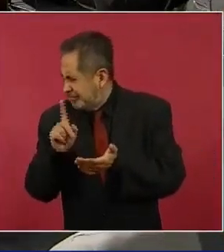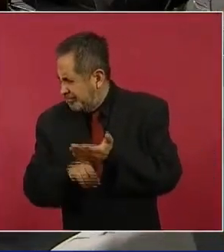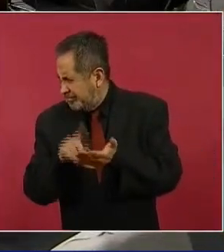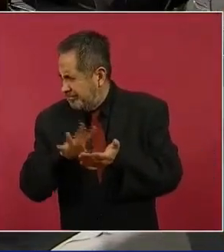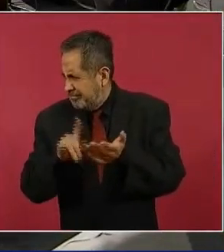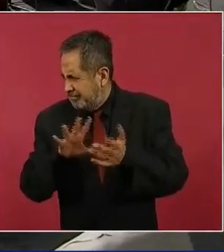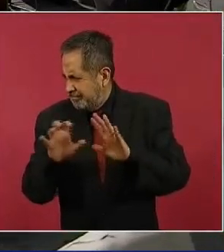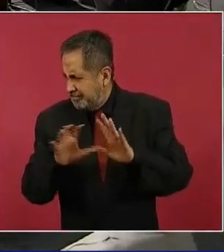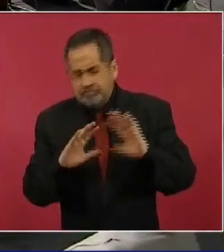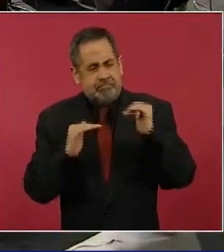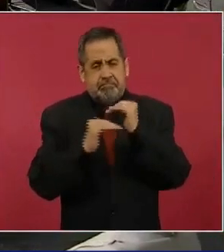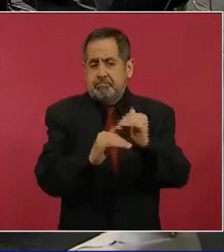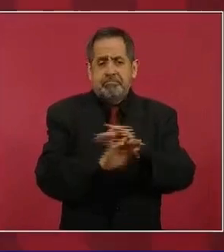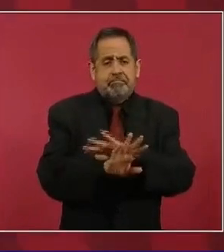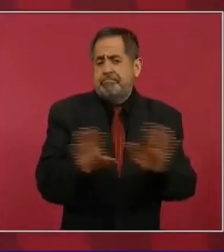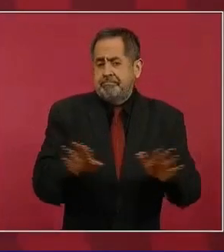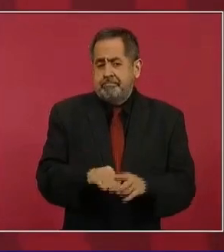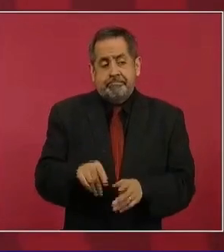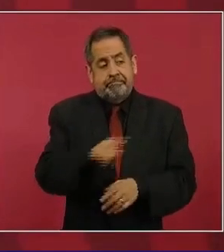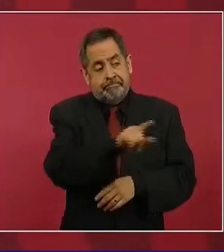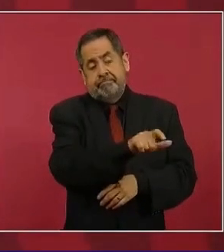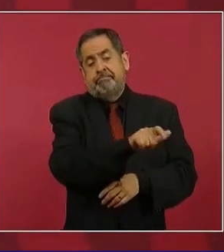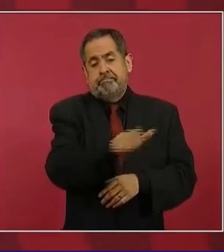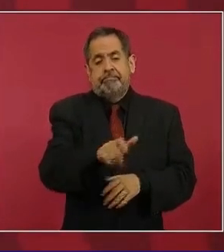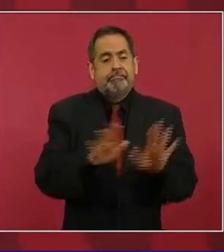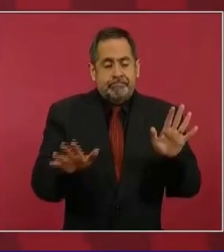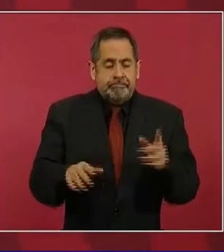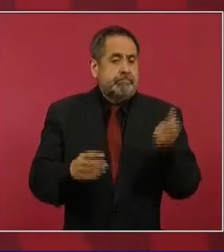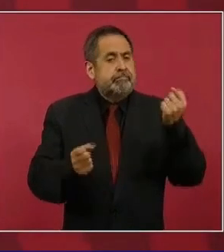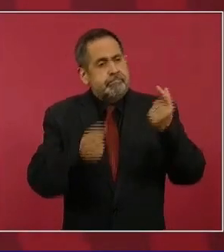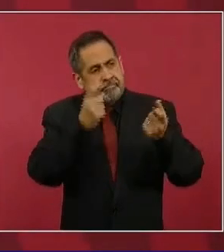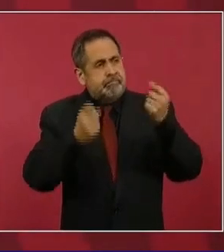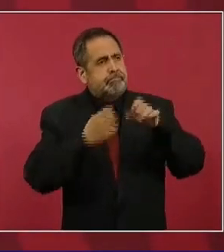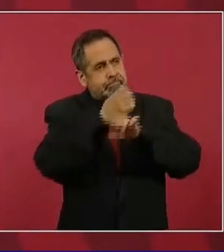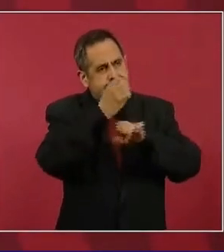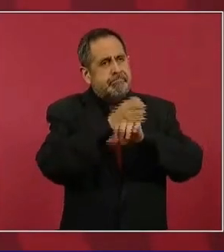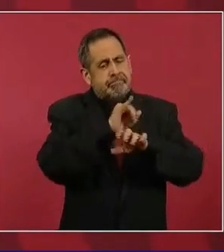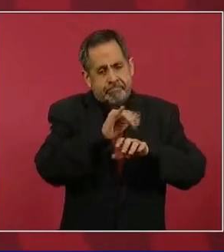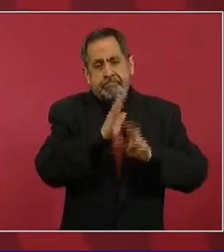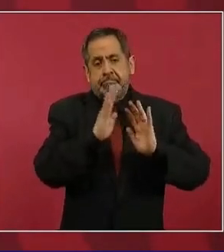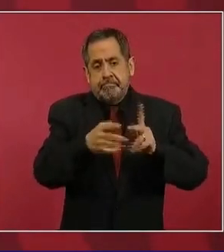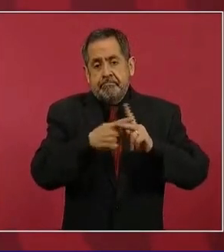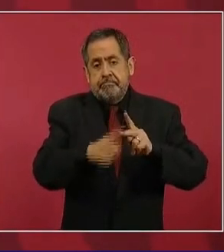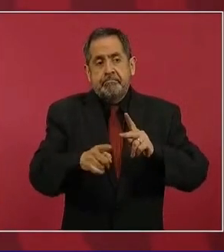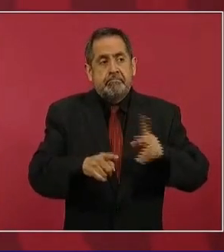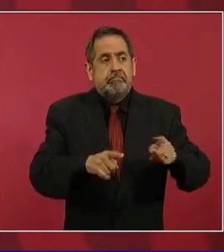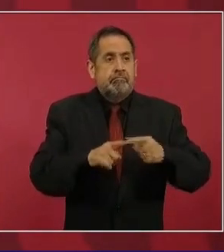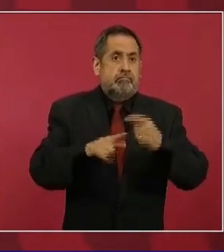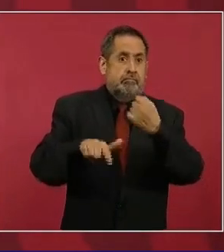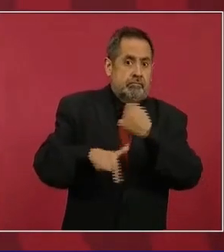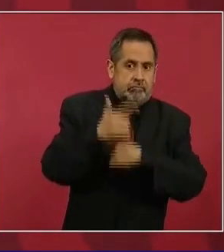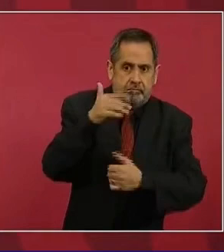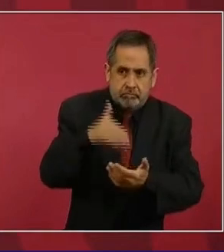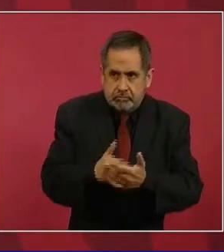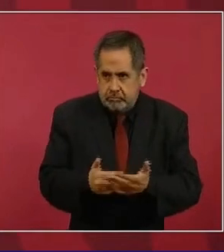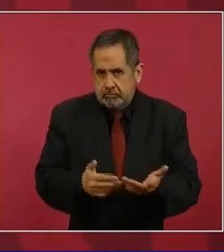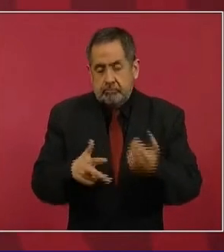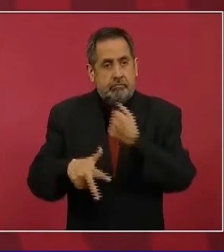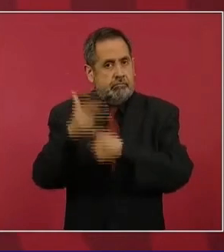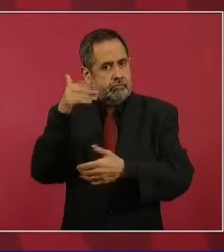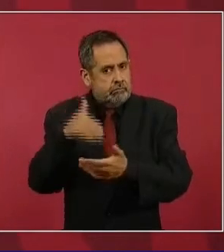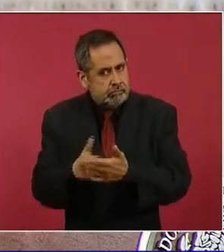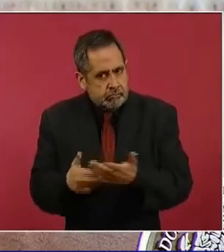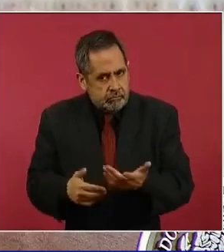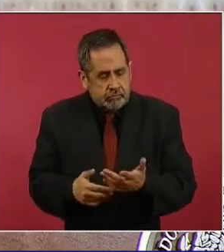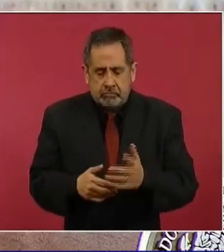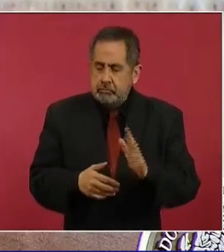500 pesos. Entonces, en algunos casos ya estaban cobrando a 12, 13